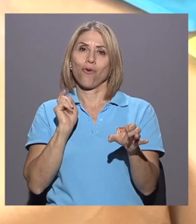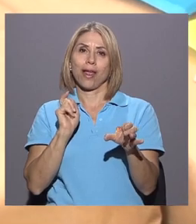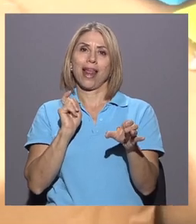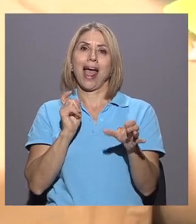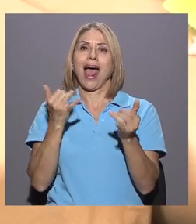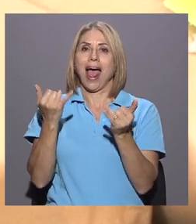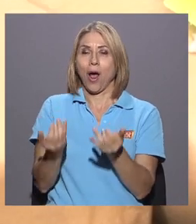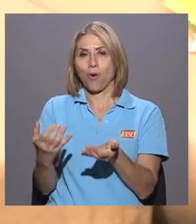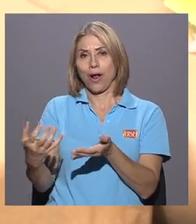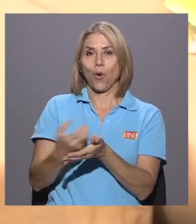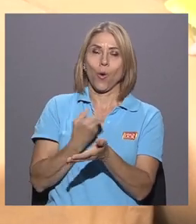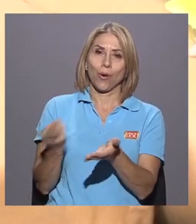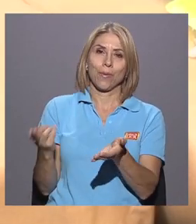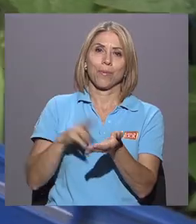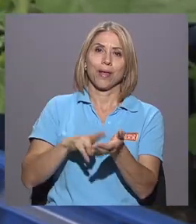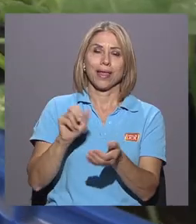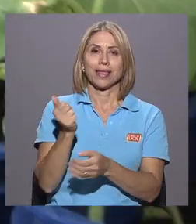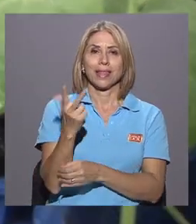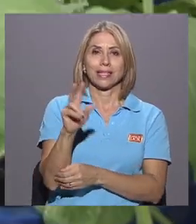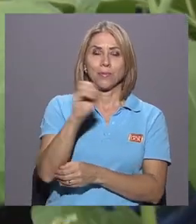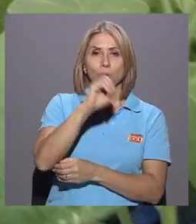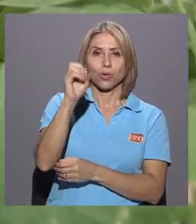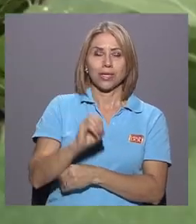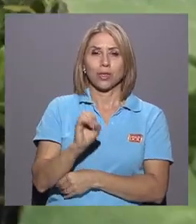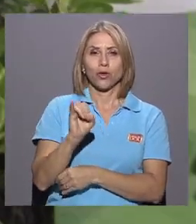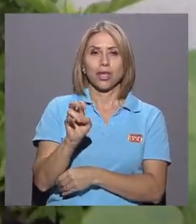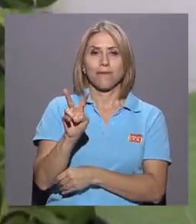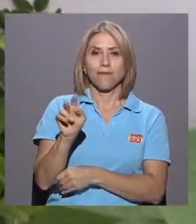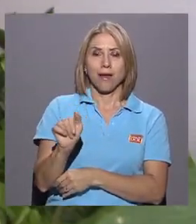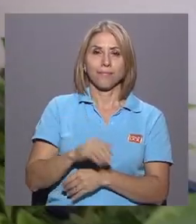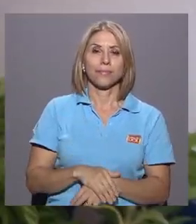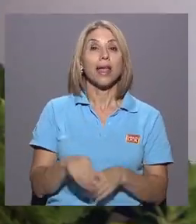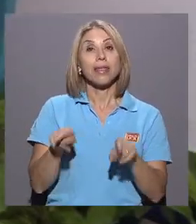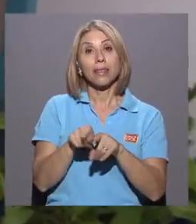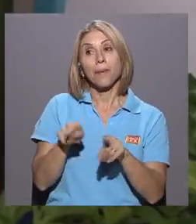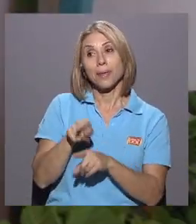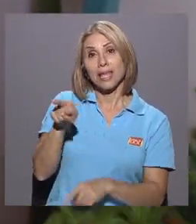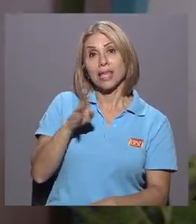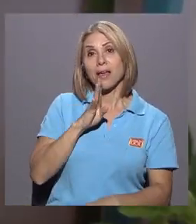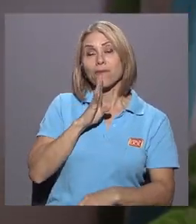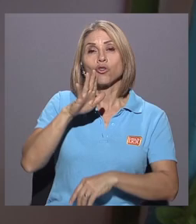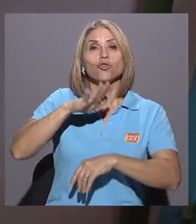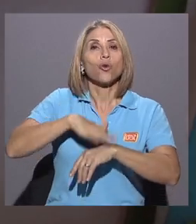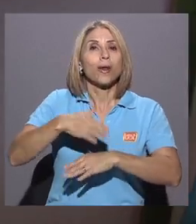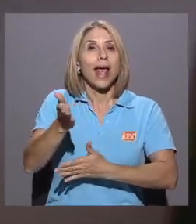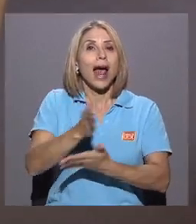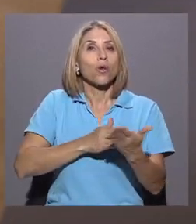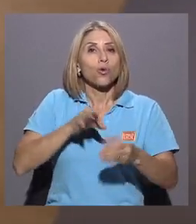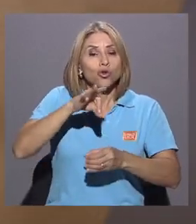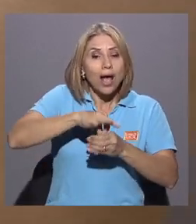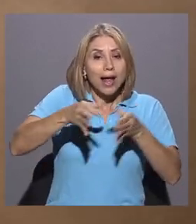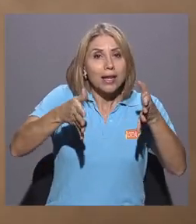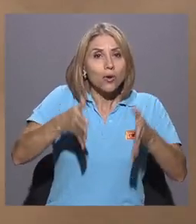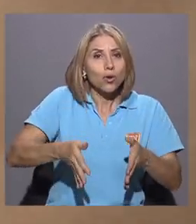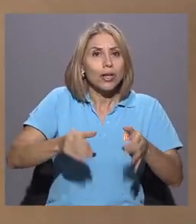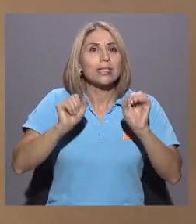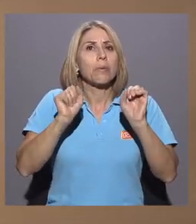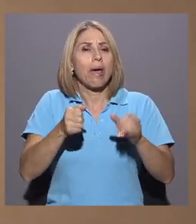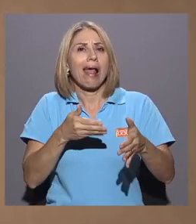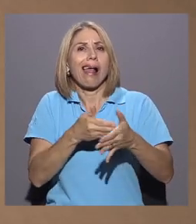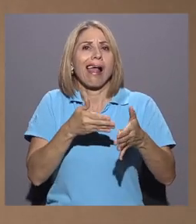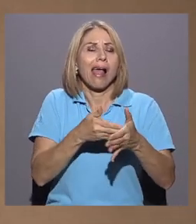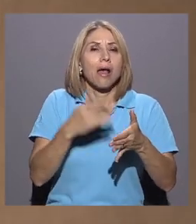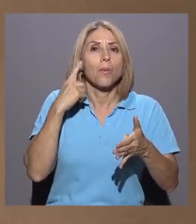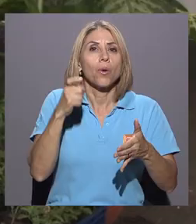% del impuesto al valor agregado. También Marcela destacó la afectación que podrían tener algunos agricultores al encarecerse el